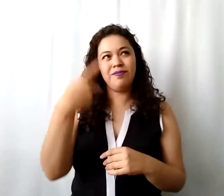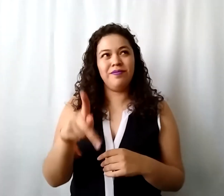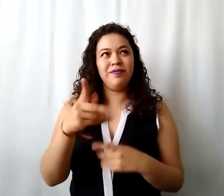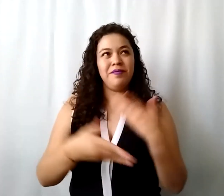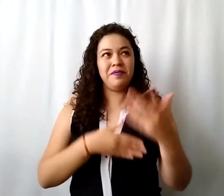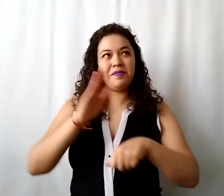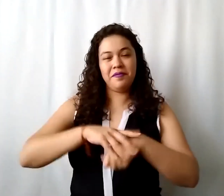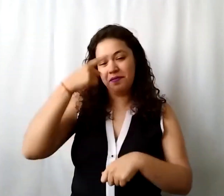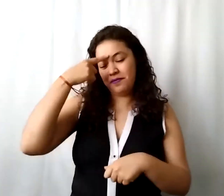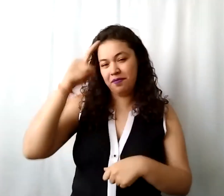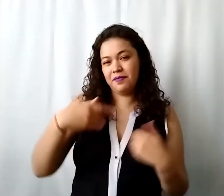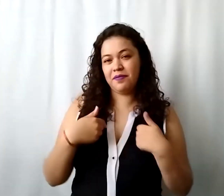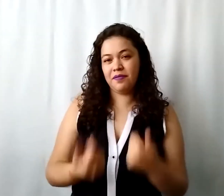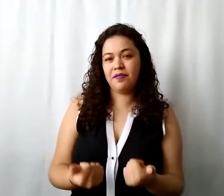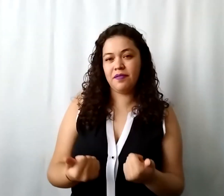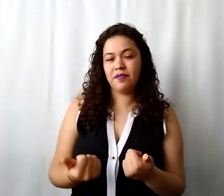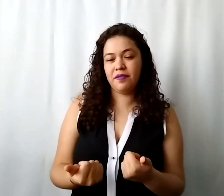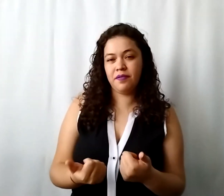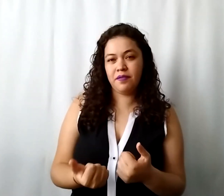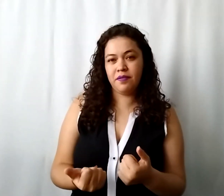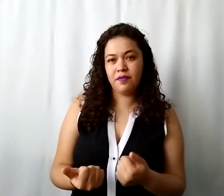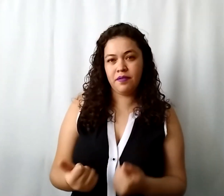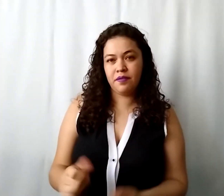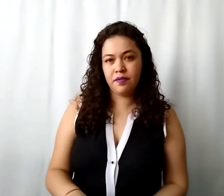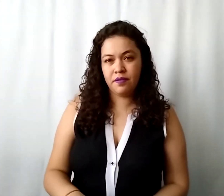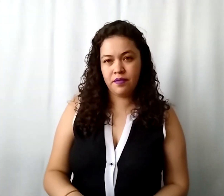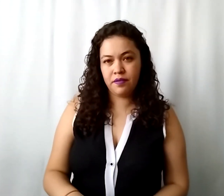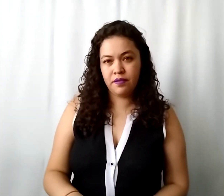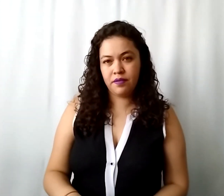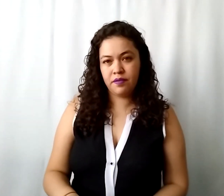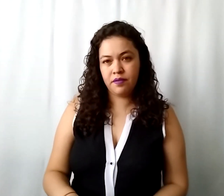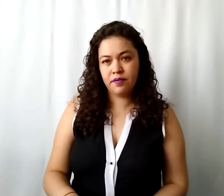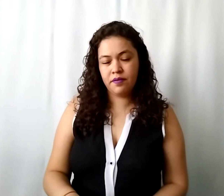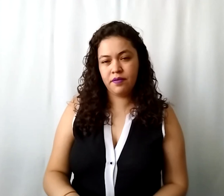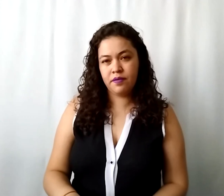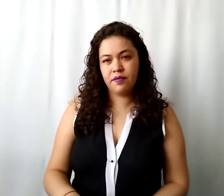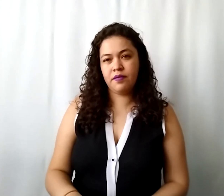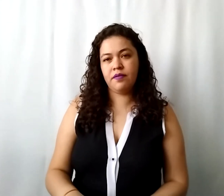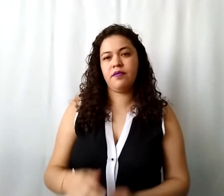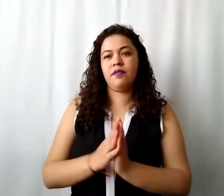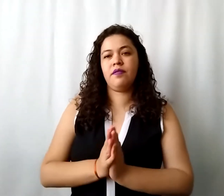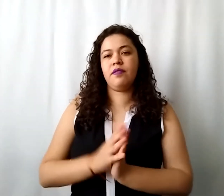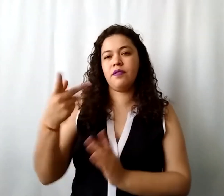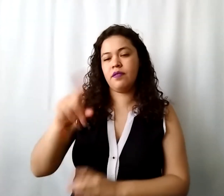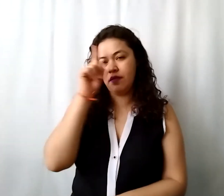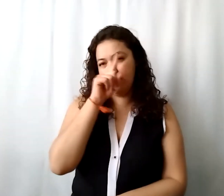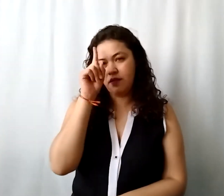entender cómo otorgan las ayudas pero si gustas por favor te pediría acercarte a tu asesor